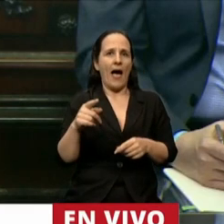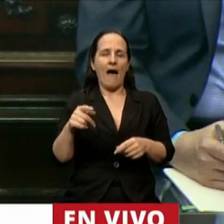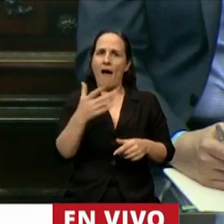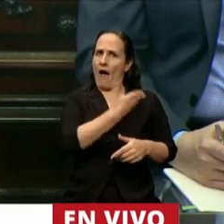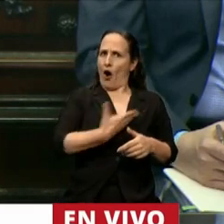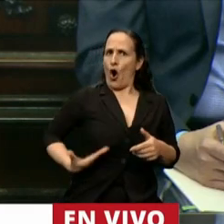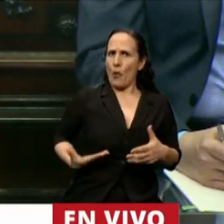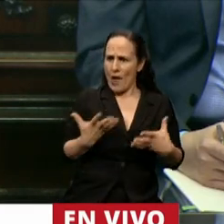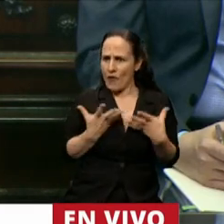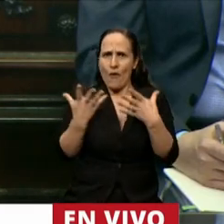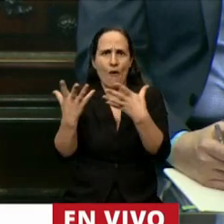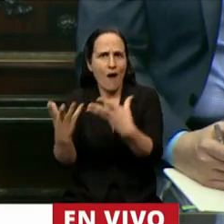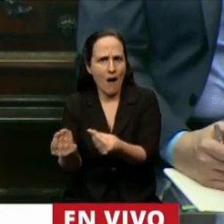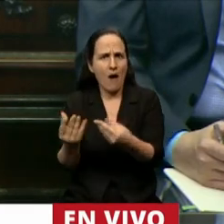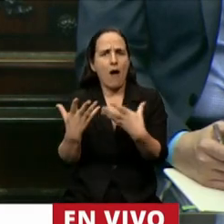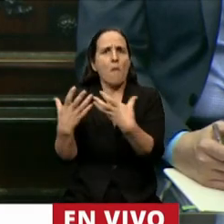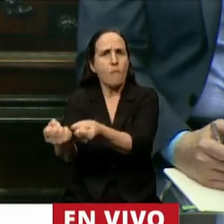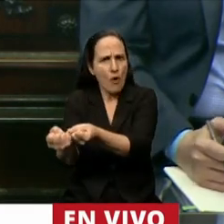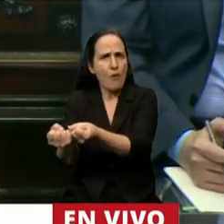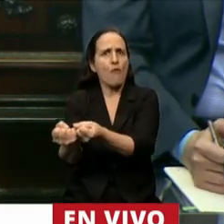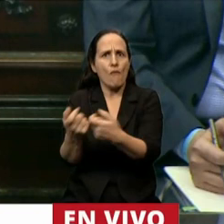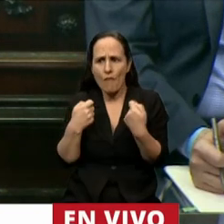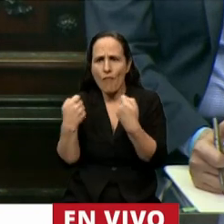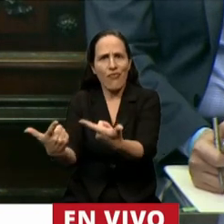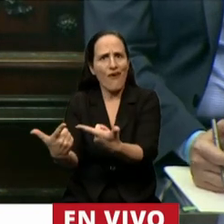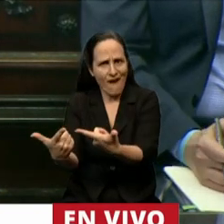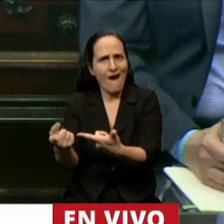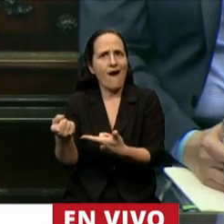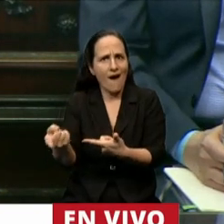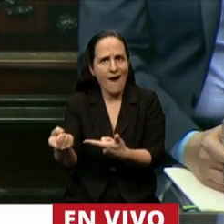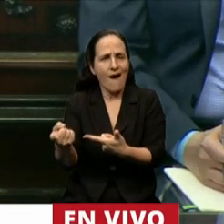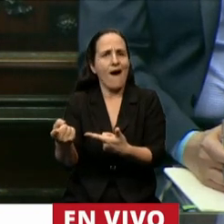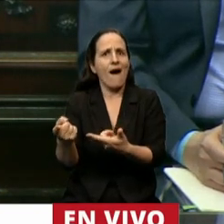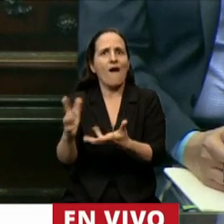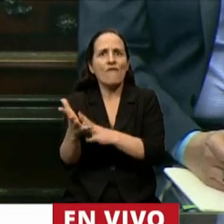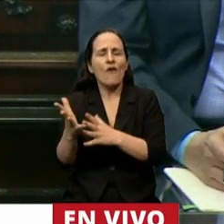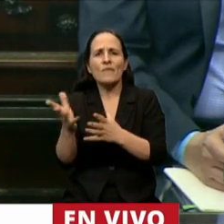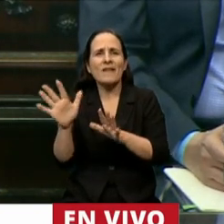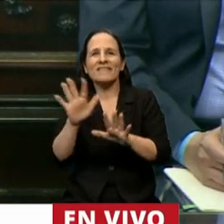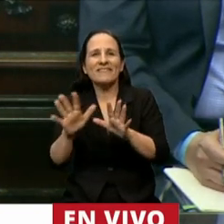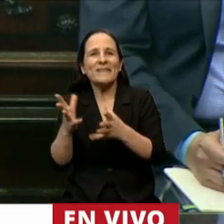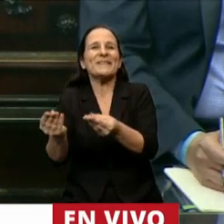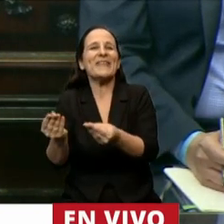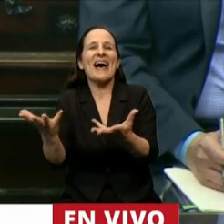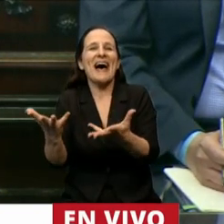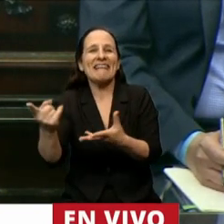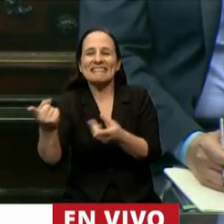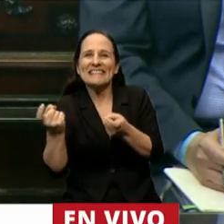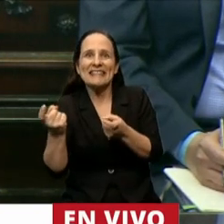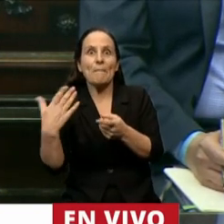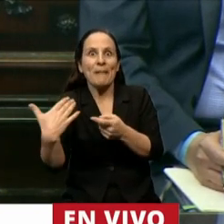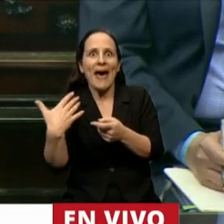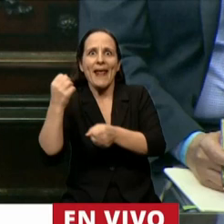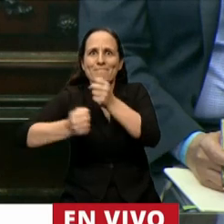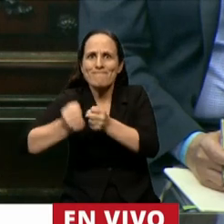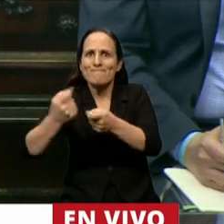que las acompaña y que las ayuda y que les brinda y le tiende la mano a la hora de poder